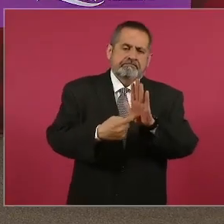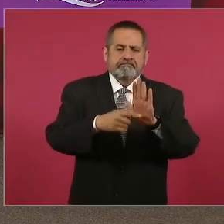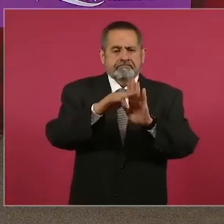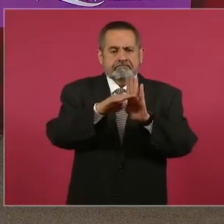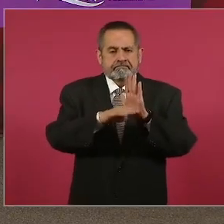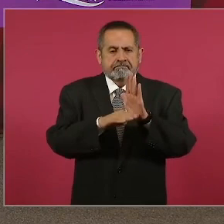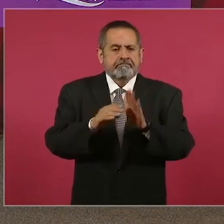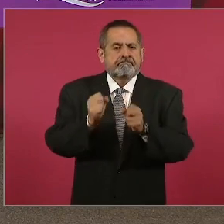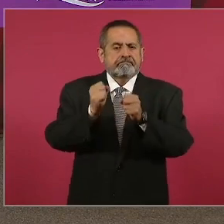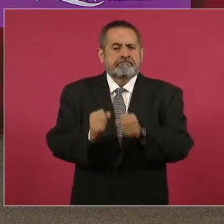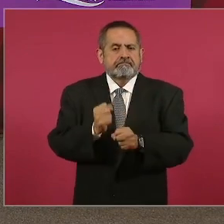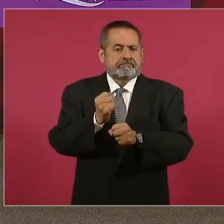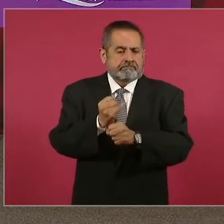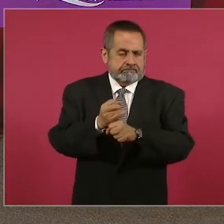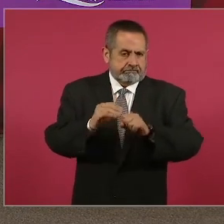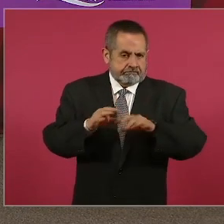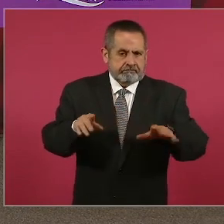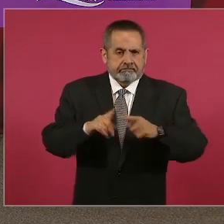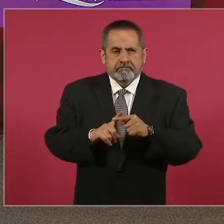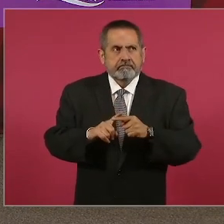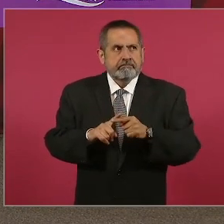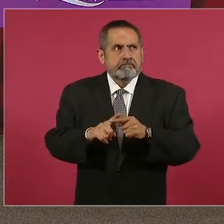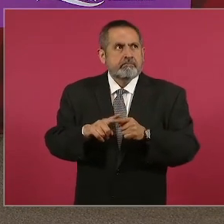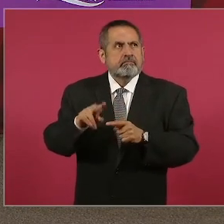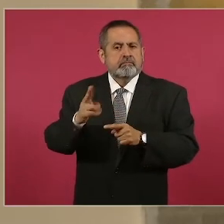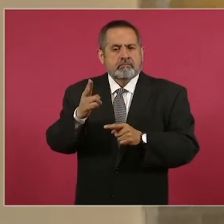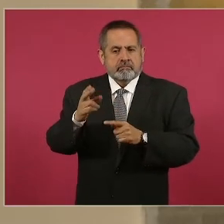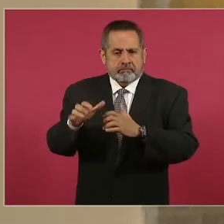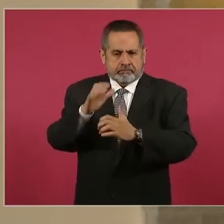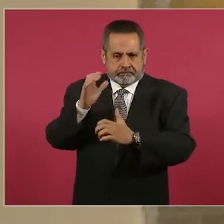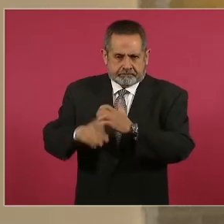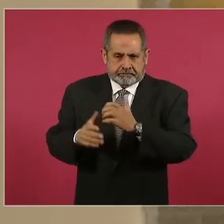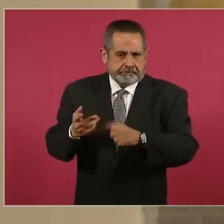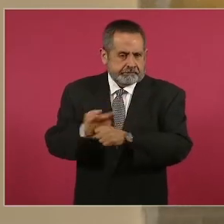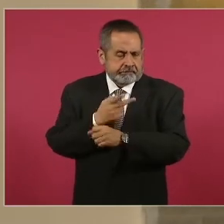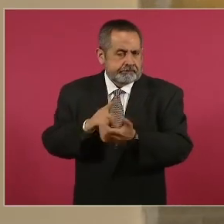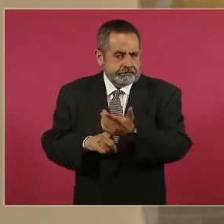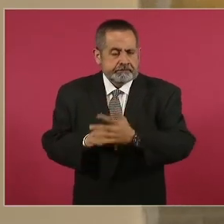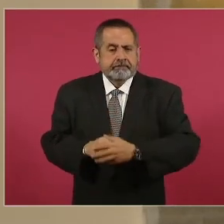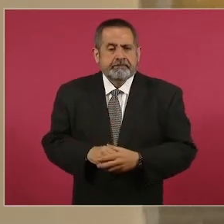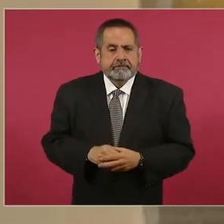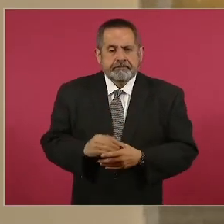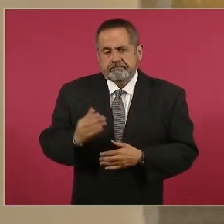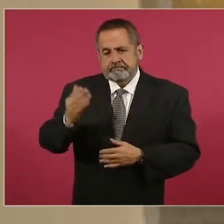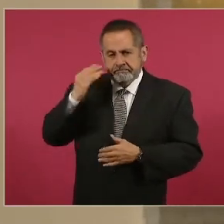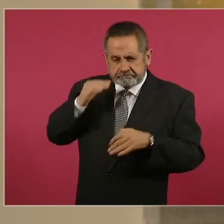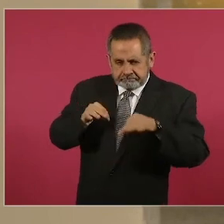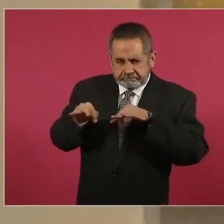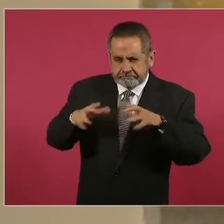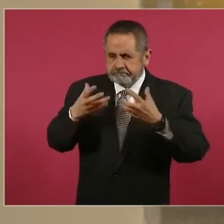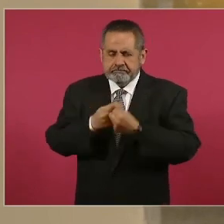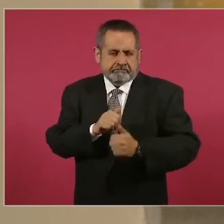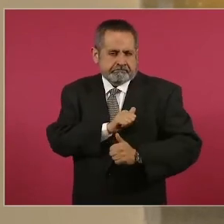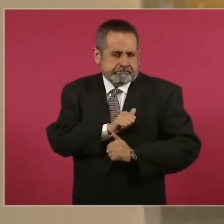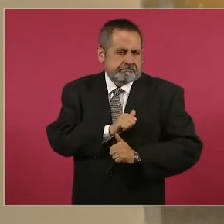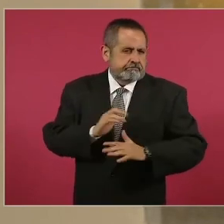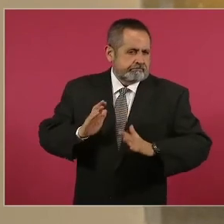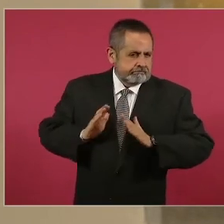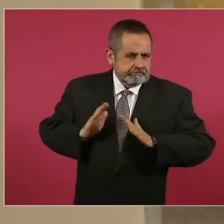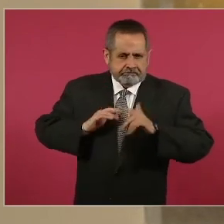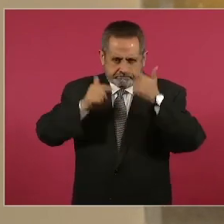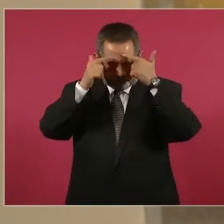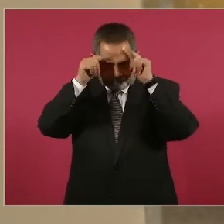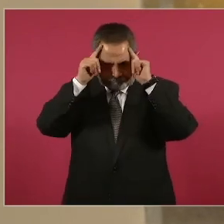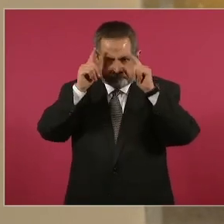informe de seguridad con cierre al mes de noviembre. Con el trabajo de las Fuerzas Armadas, de